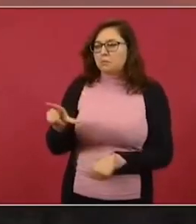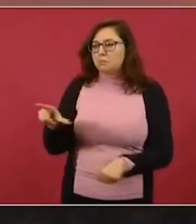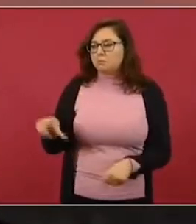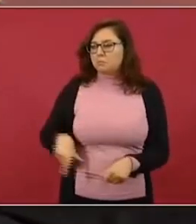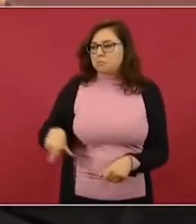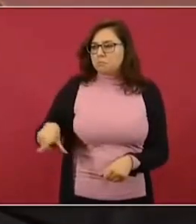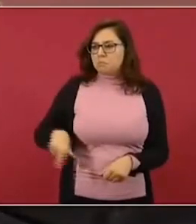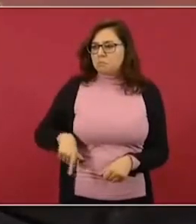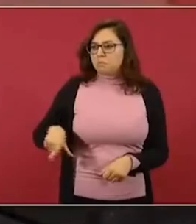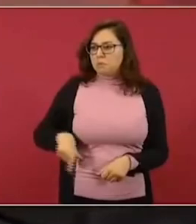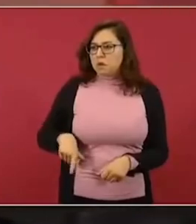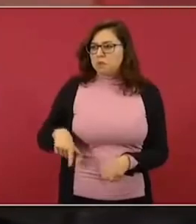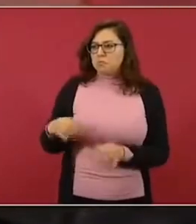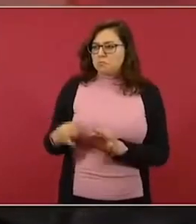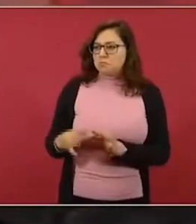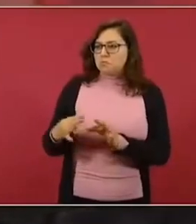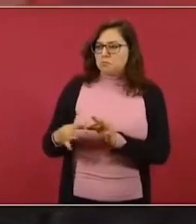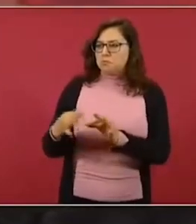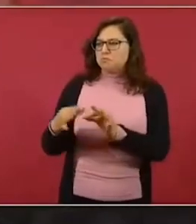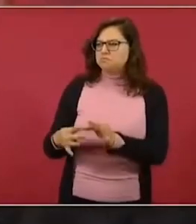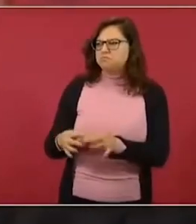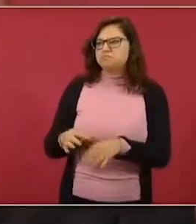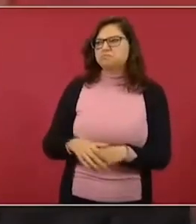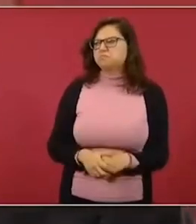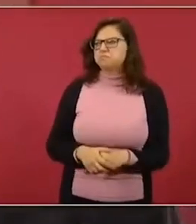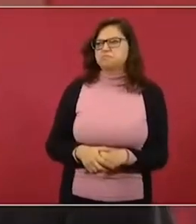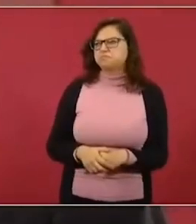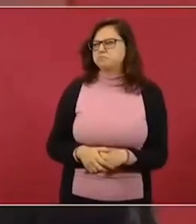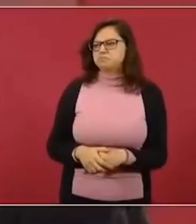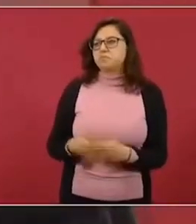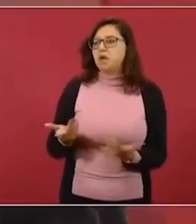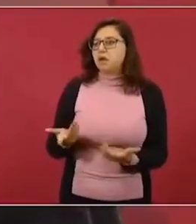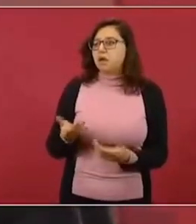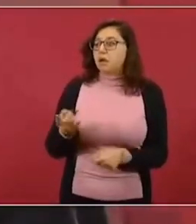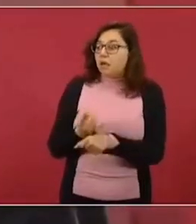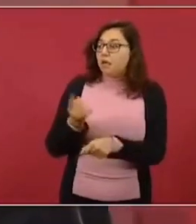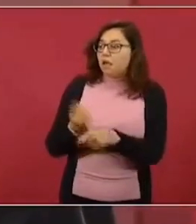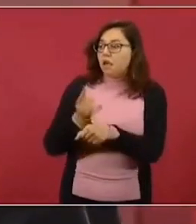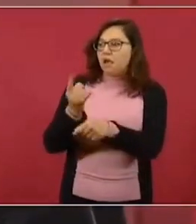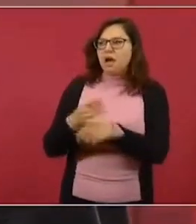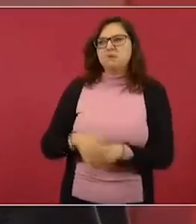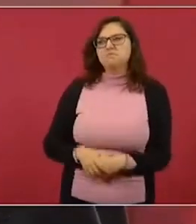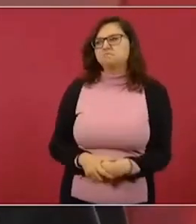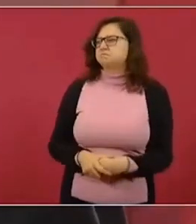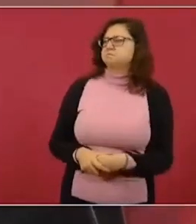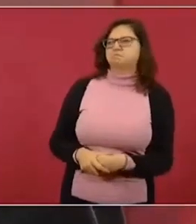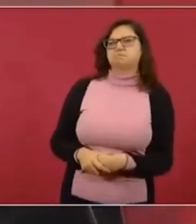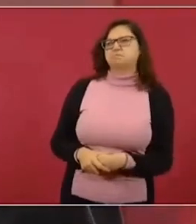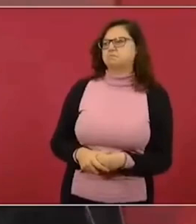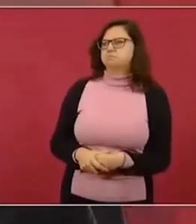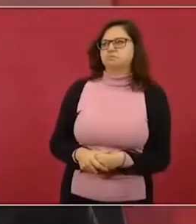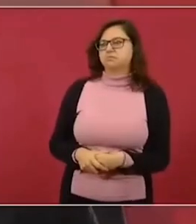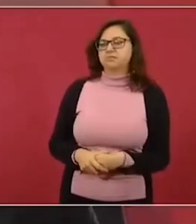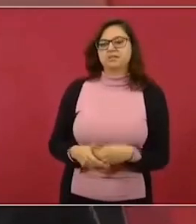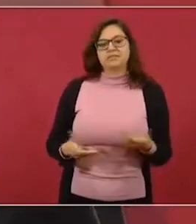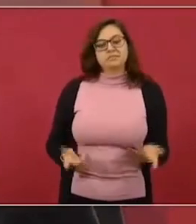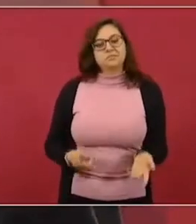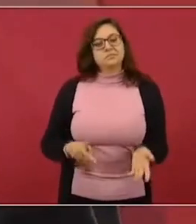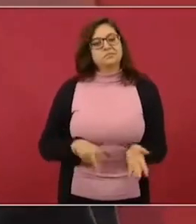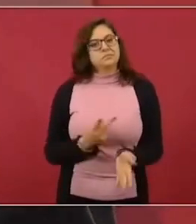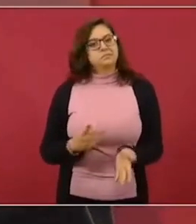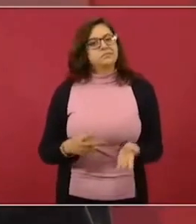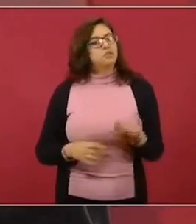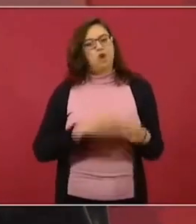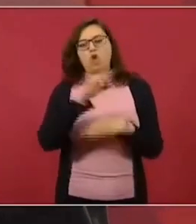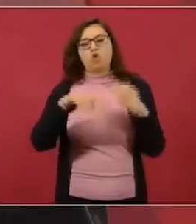donde se le ha solicitado a AMLO que sus representantes expliquen a los expertos en Washington cuál es